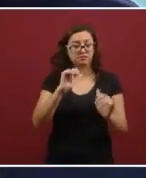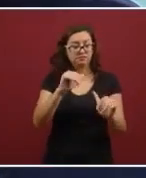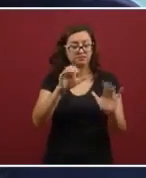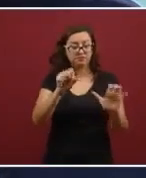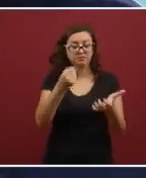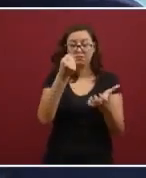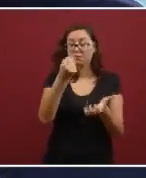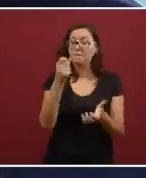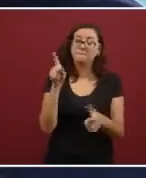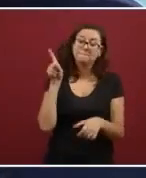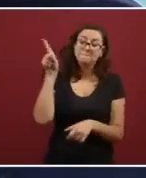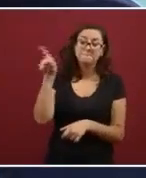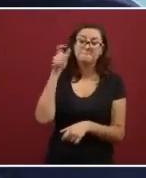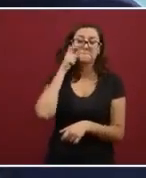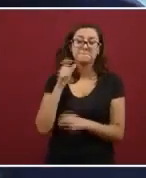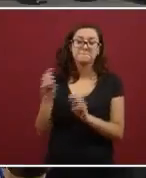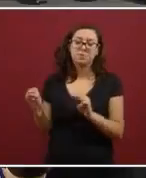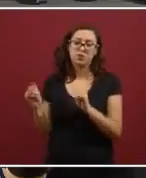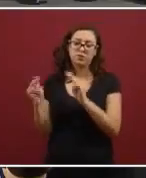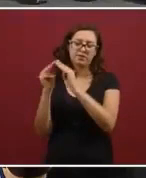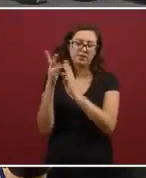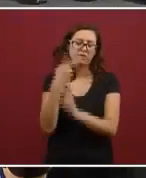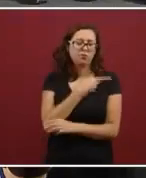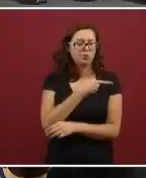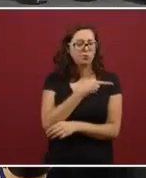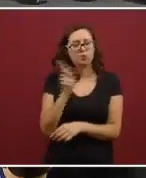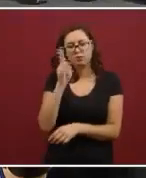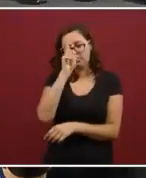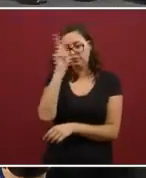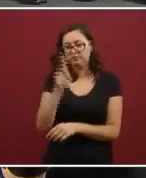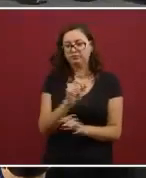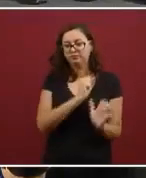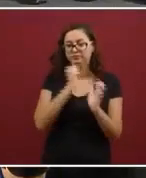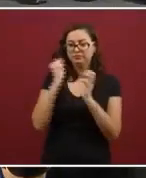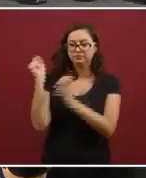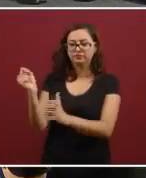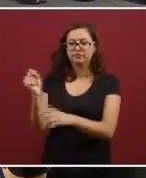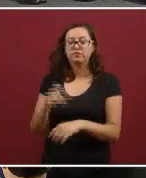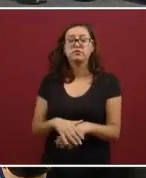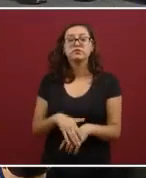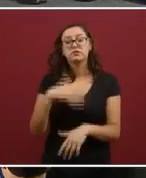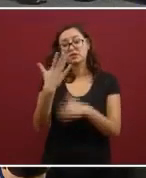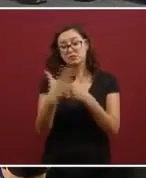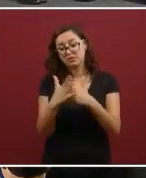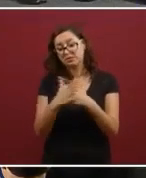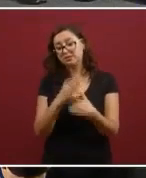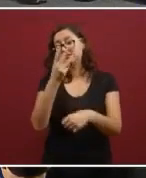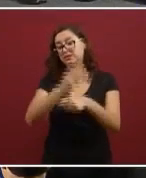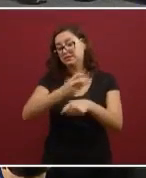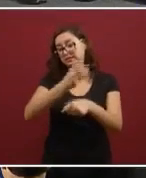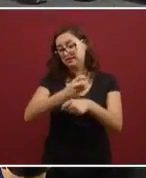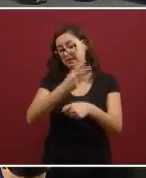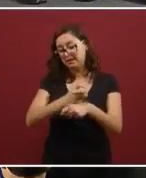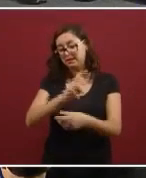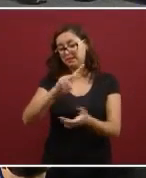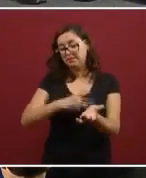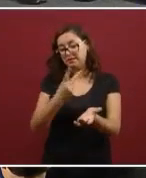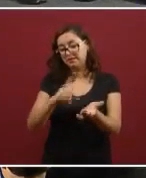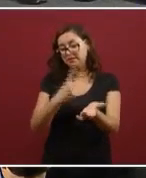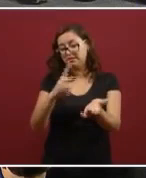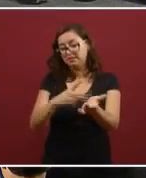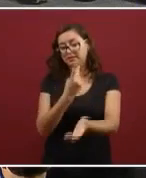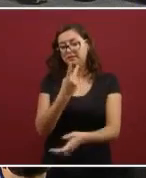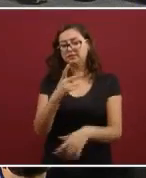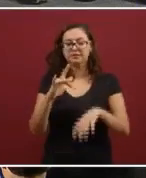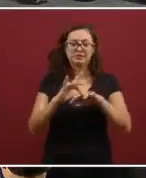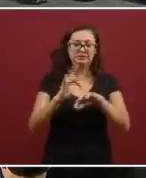los pueblos más pobres de la montaña de Guerrero, sería la tercera subasta, que es una subasta de joyas, que estaríamos haciendo en aproximadamente